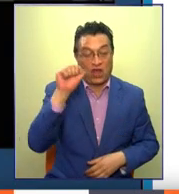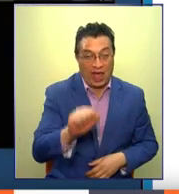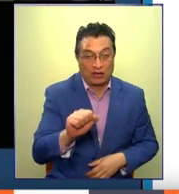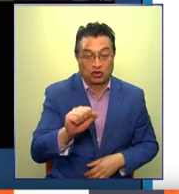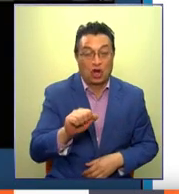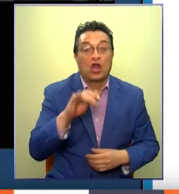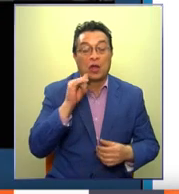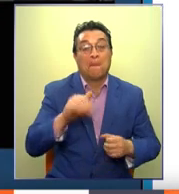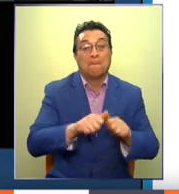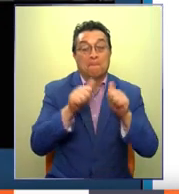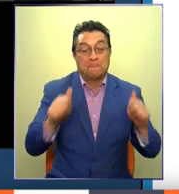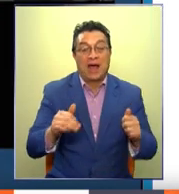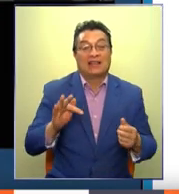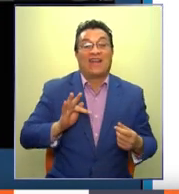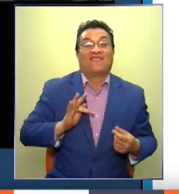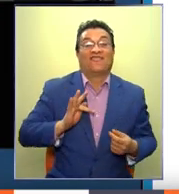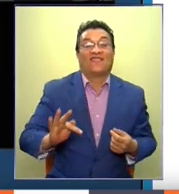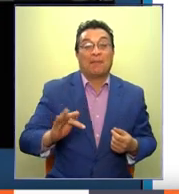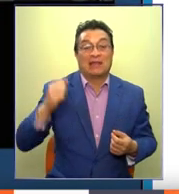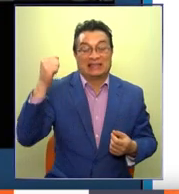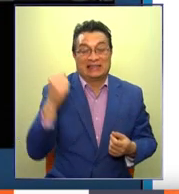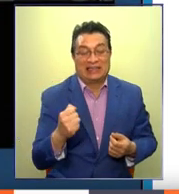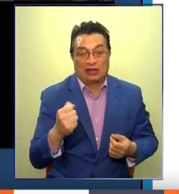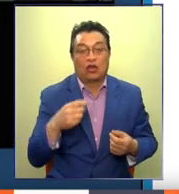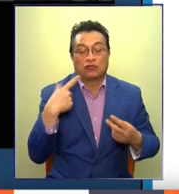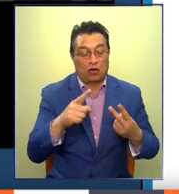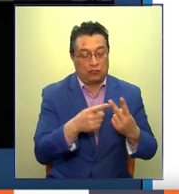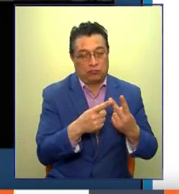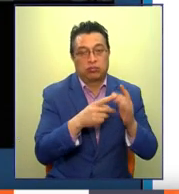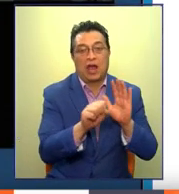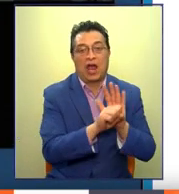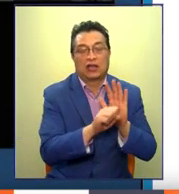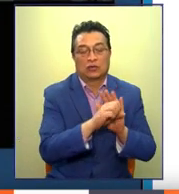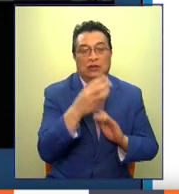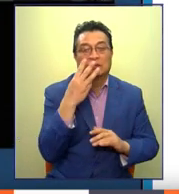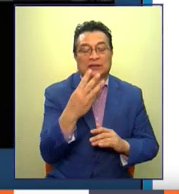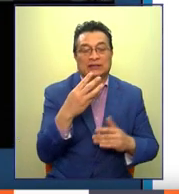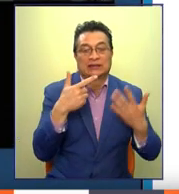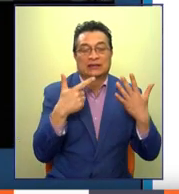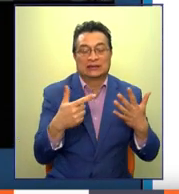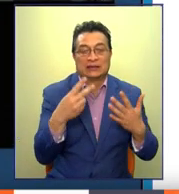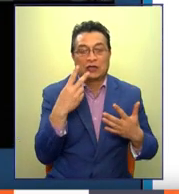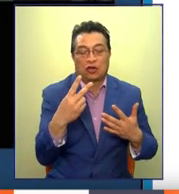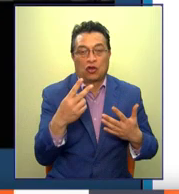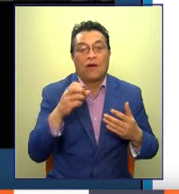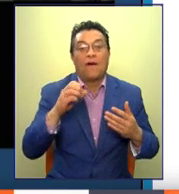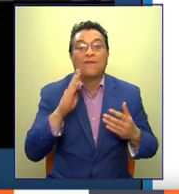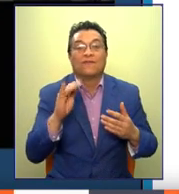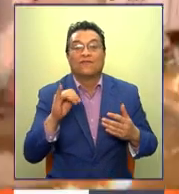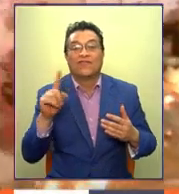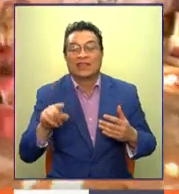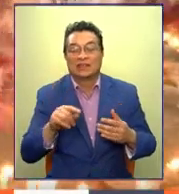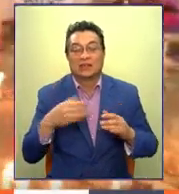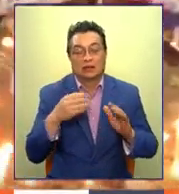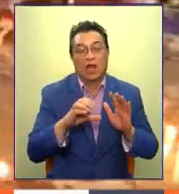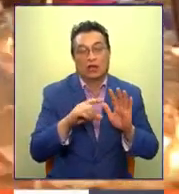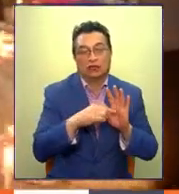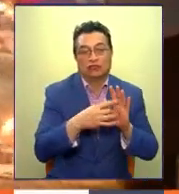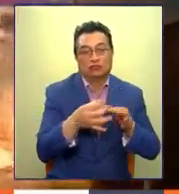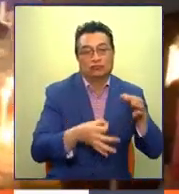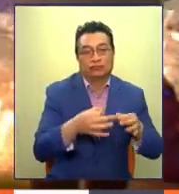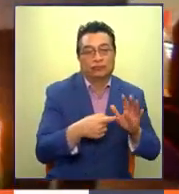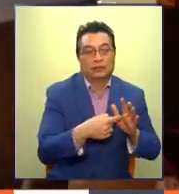con femicidio previsto y sancionado en el artículo 372 bis del Código Penal. Y es